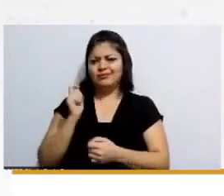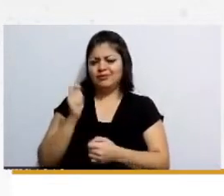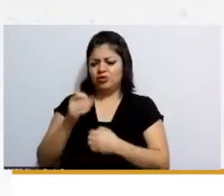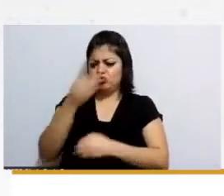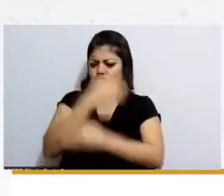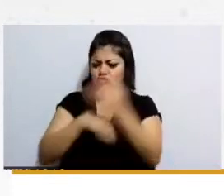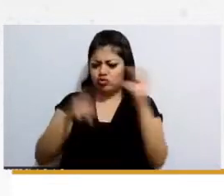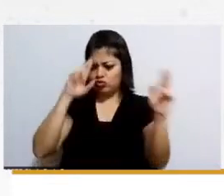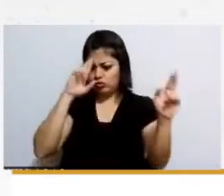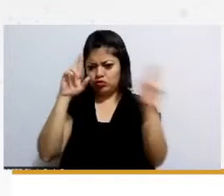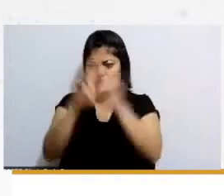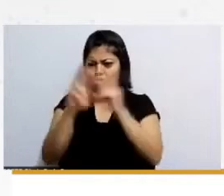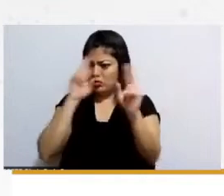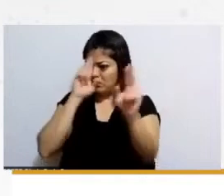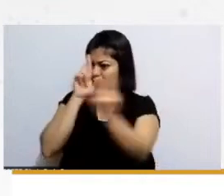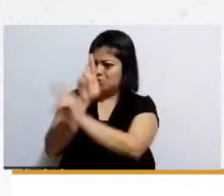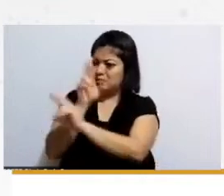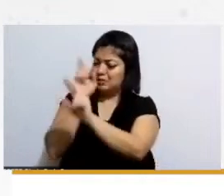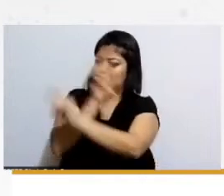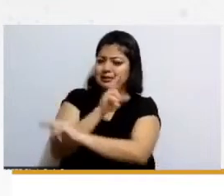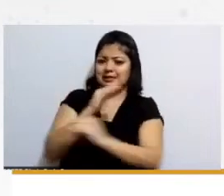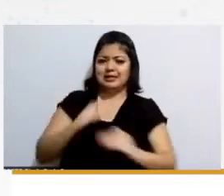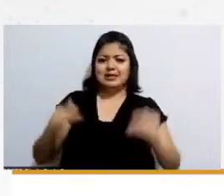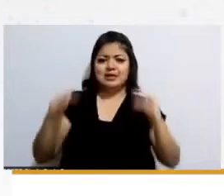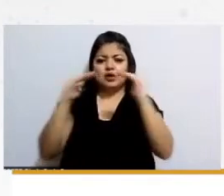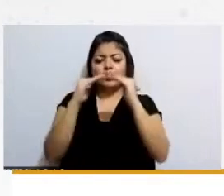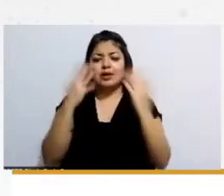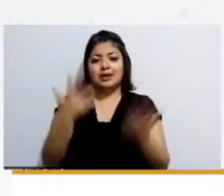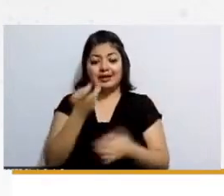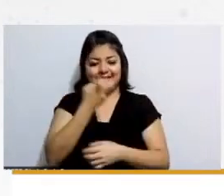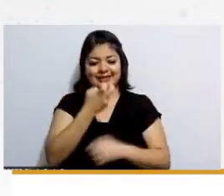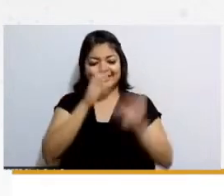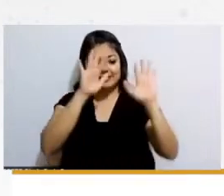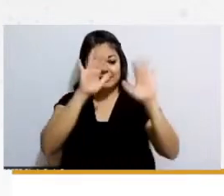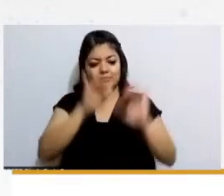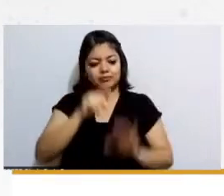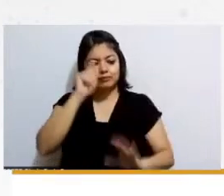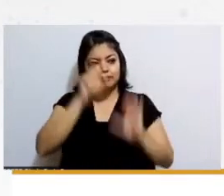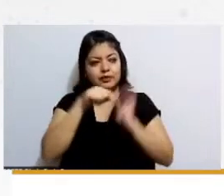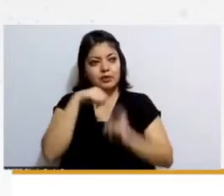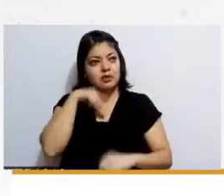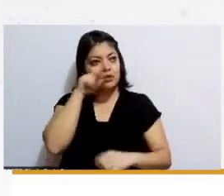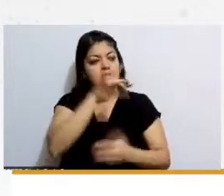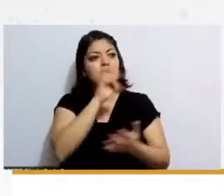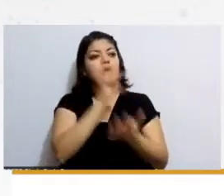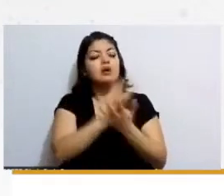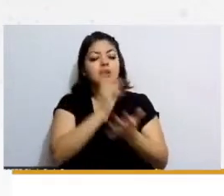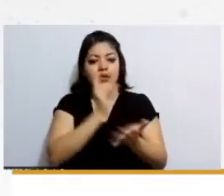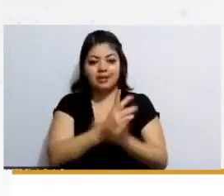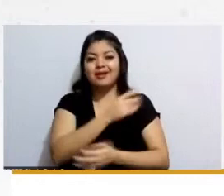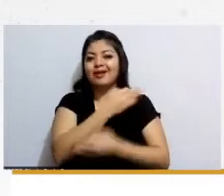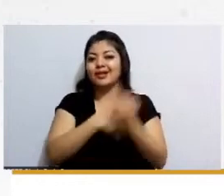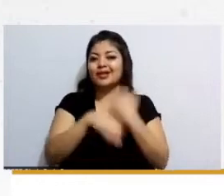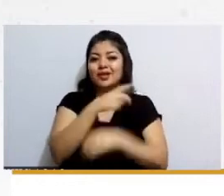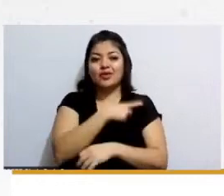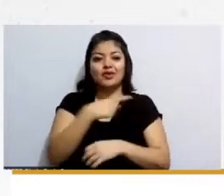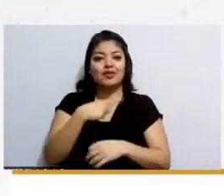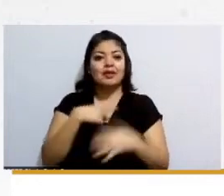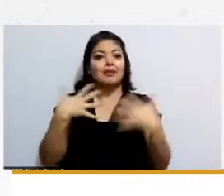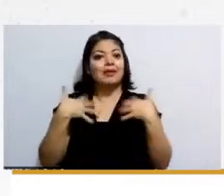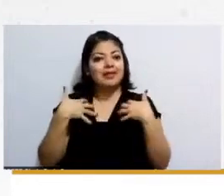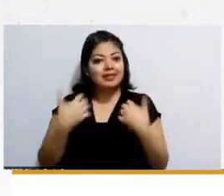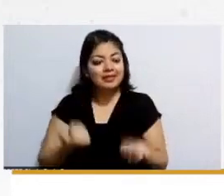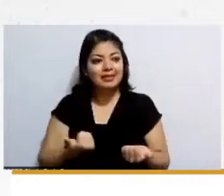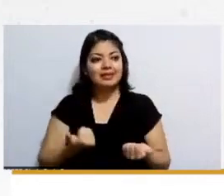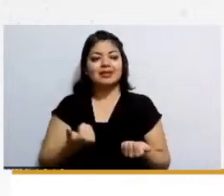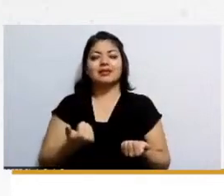y a mí esta parte de estas sentencias es lo que me hace ver que todos debemos entender comprender analizar